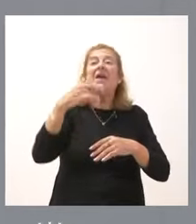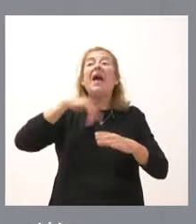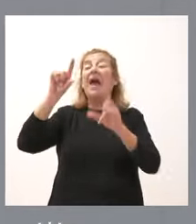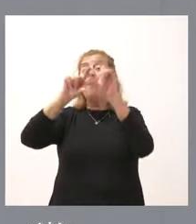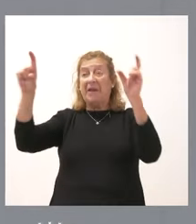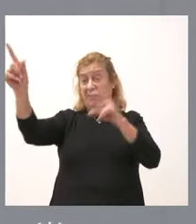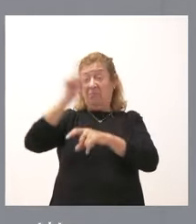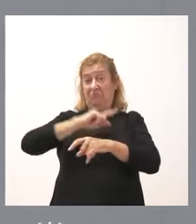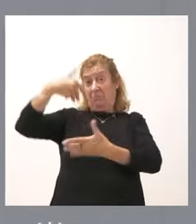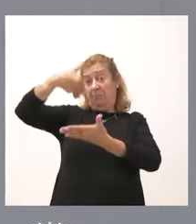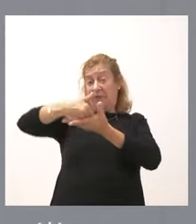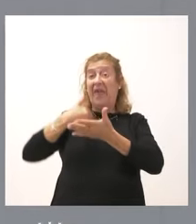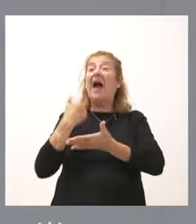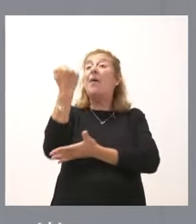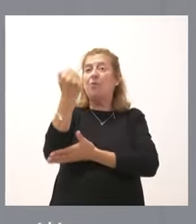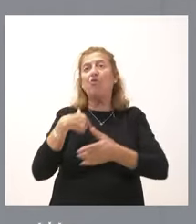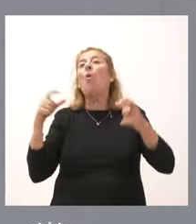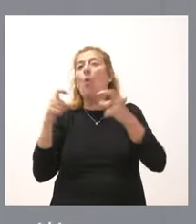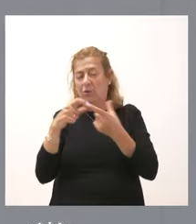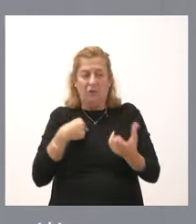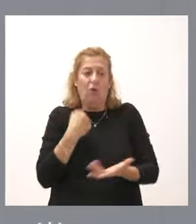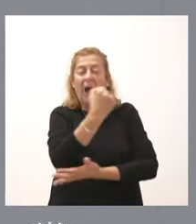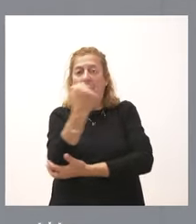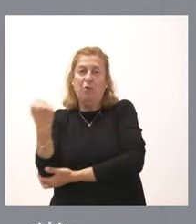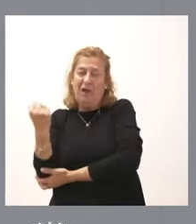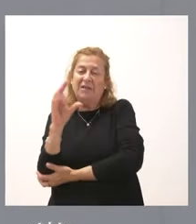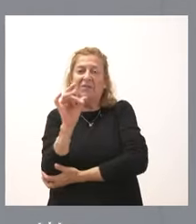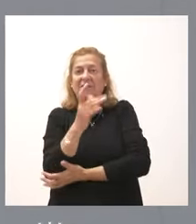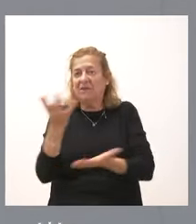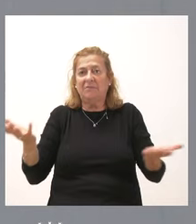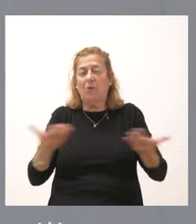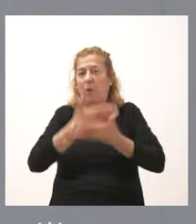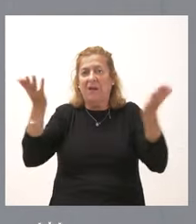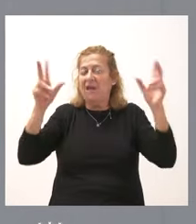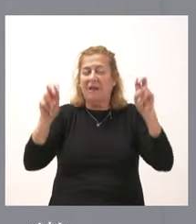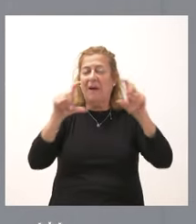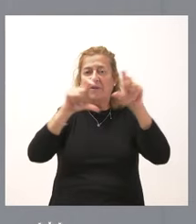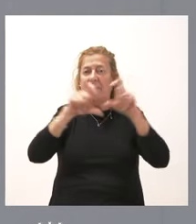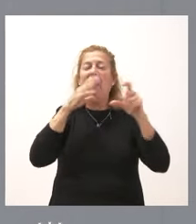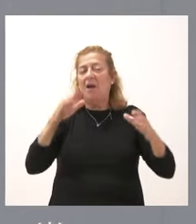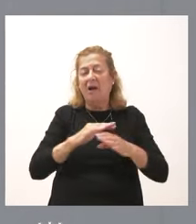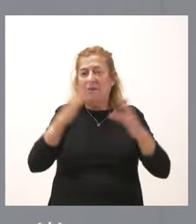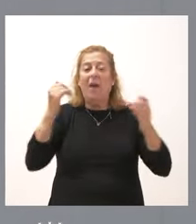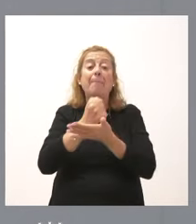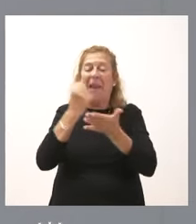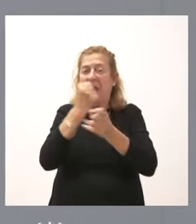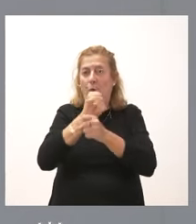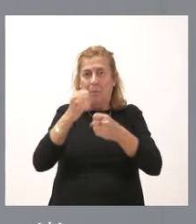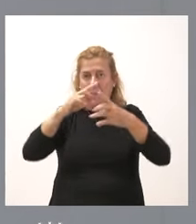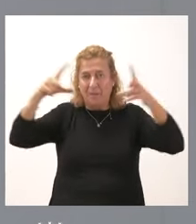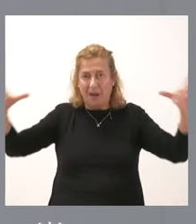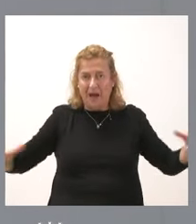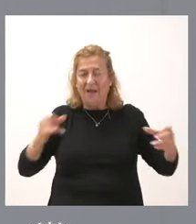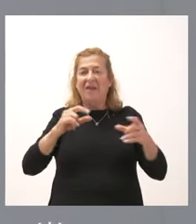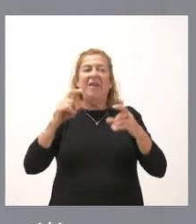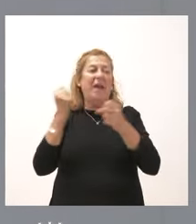apoyo para esos programas, pues la Junta estará allí, como ha hecho siempre, apoyando a la iniciativa empresarial, al crecimiento económico y a la creación de empleo, porque nosotros sí creemos